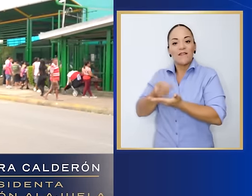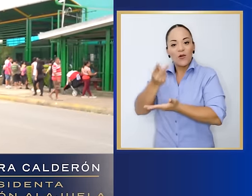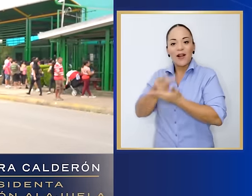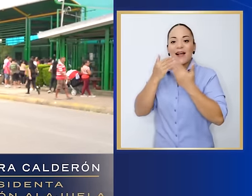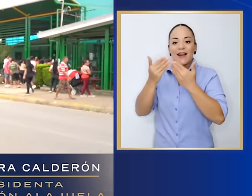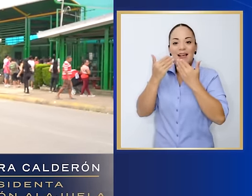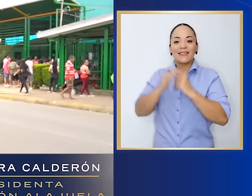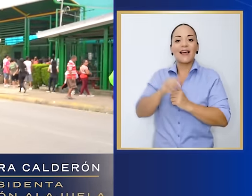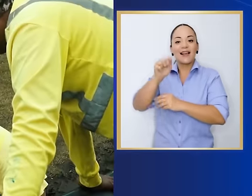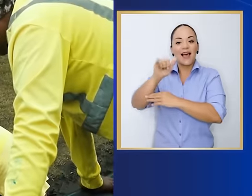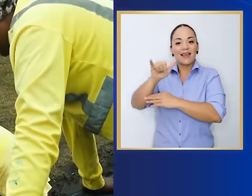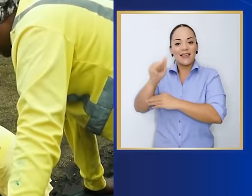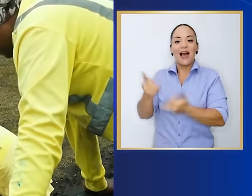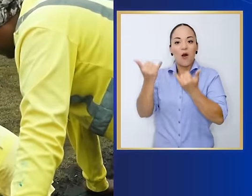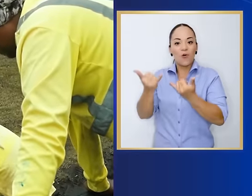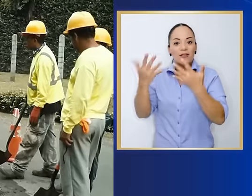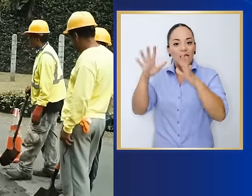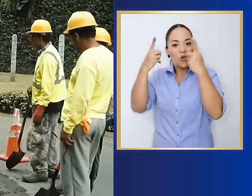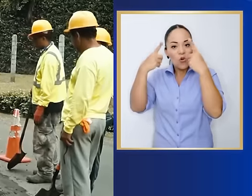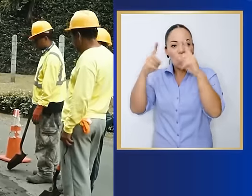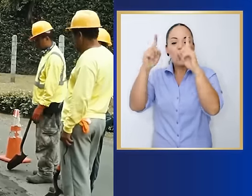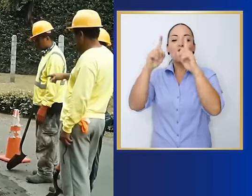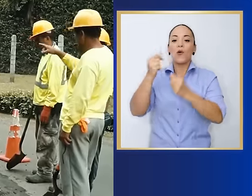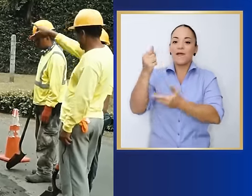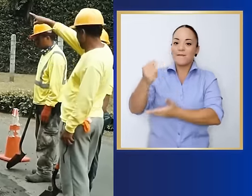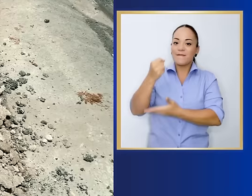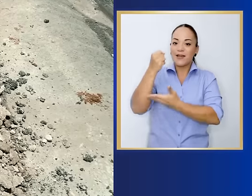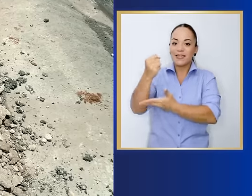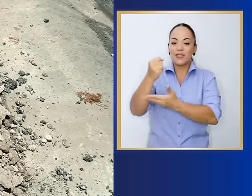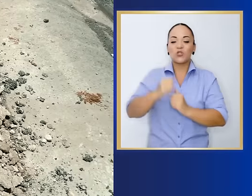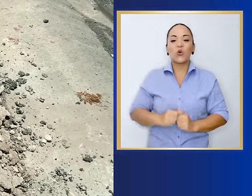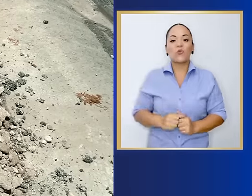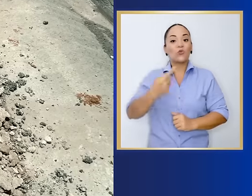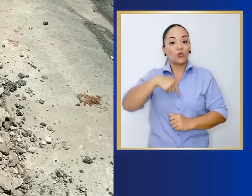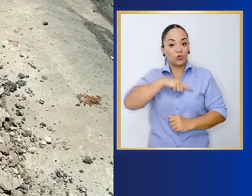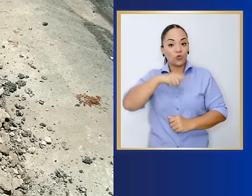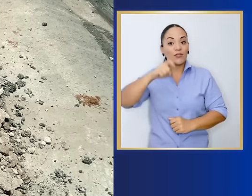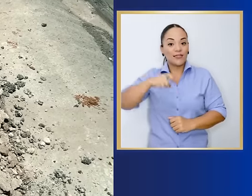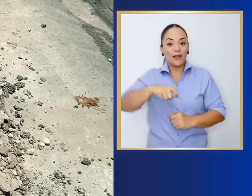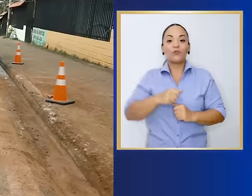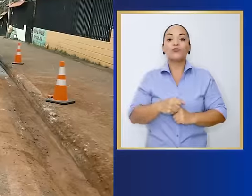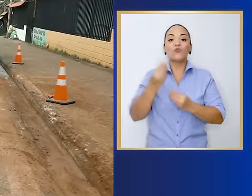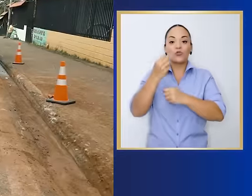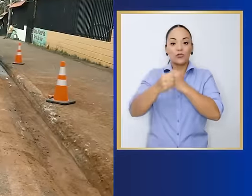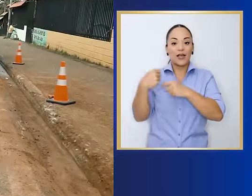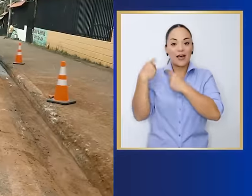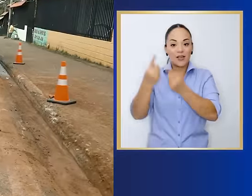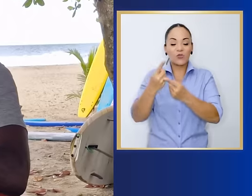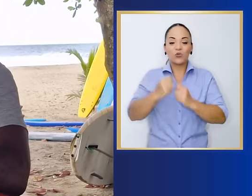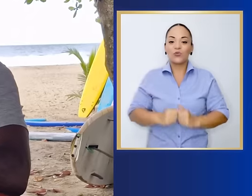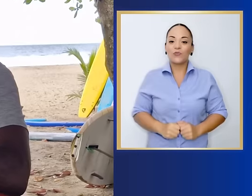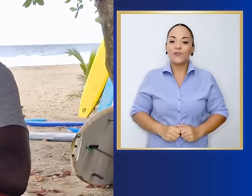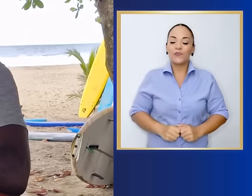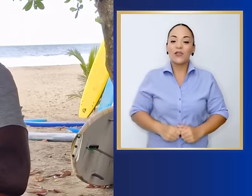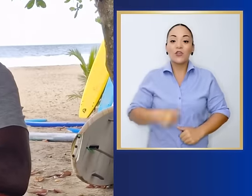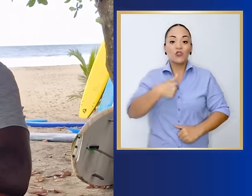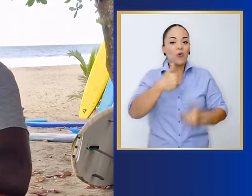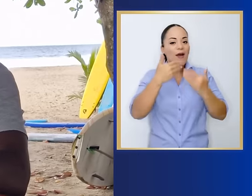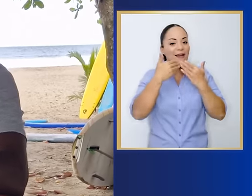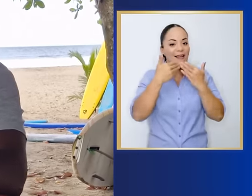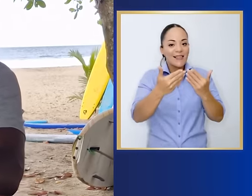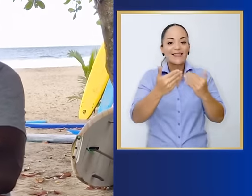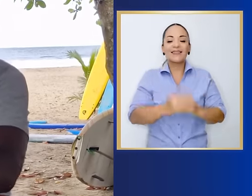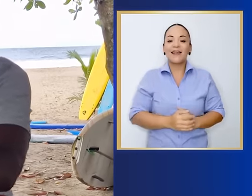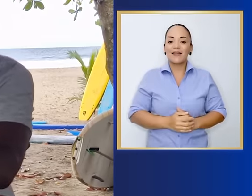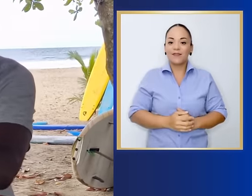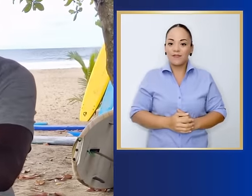verdad, que el AIA por fin está haciendo la inversión que hemos necesitado desde hace tantos años. Quiero agradecer